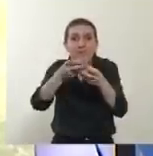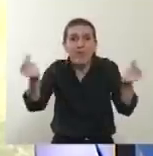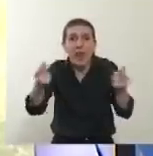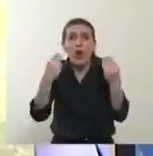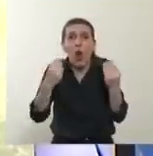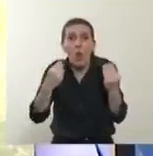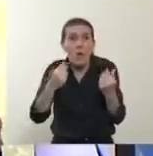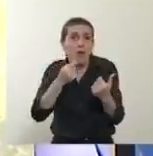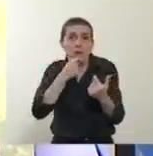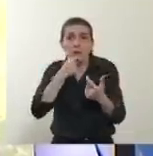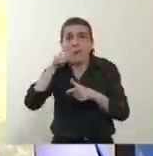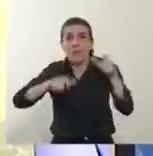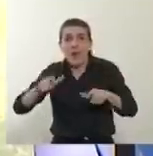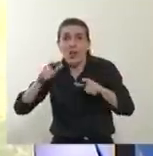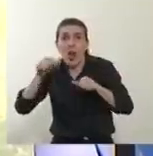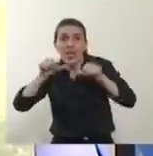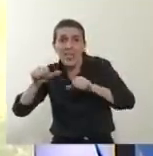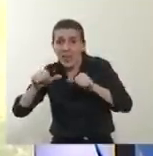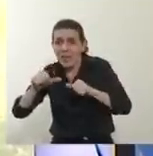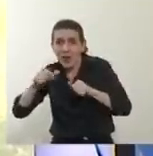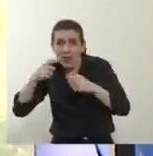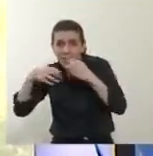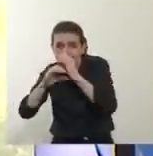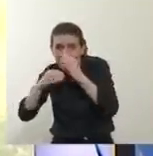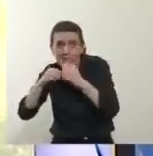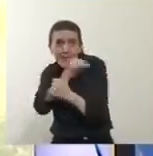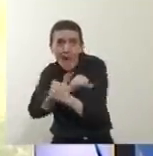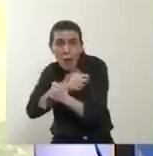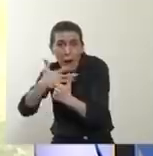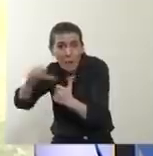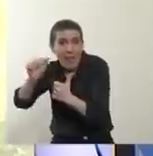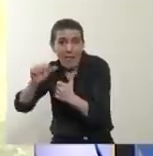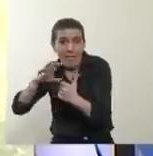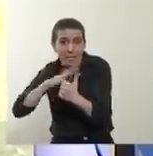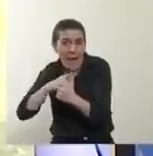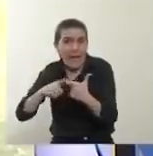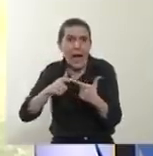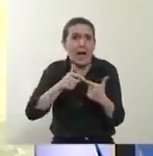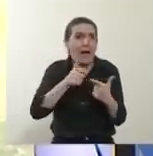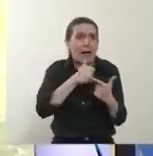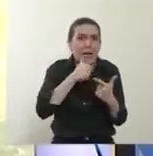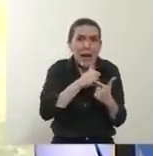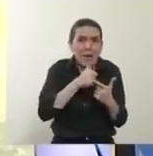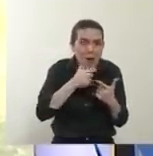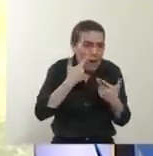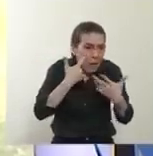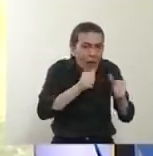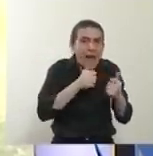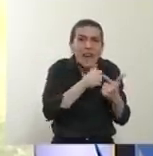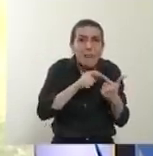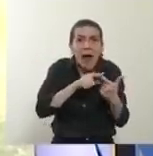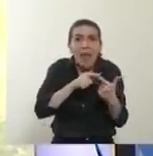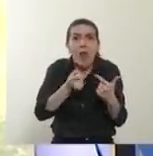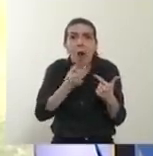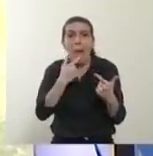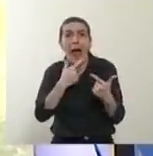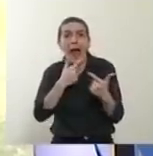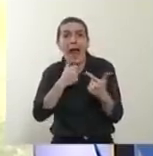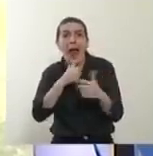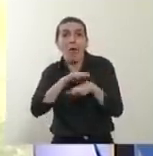vacuna ni ha encontrado un medicamento que permita sobrevivir a la enfermedad y curarla.